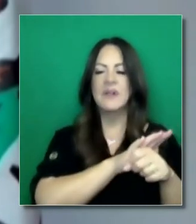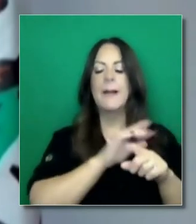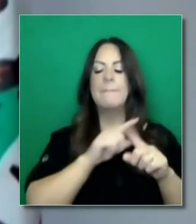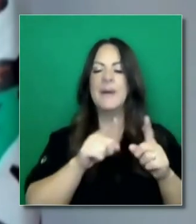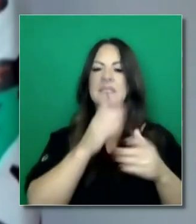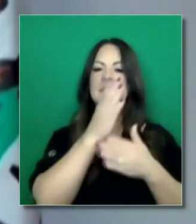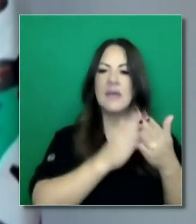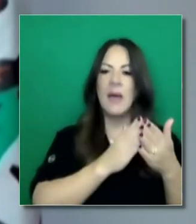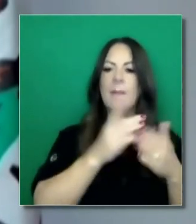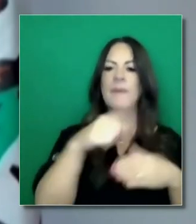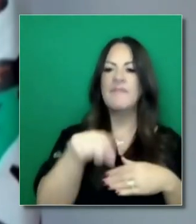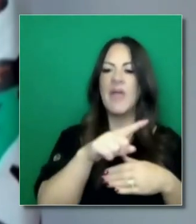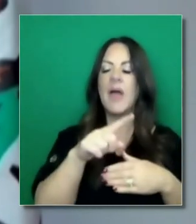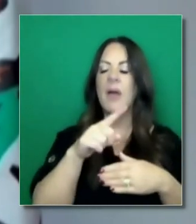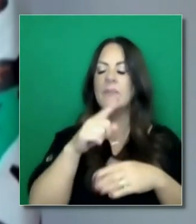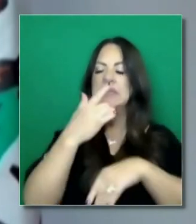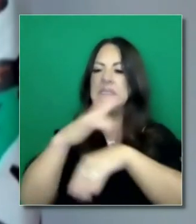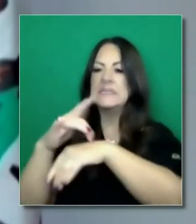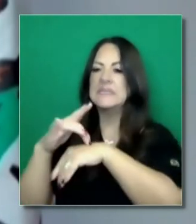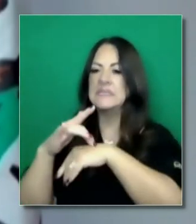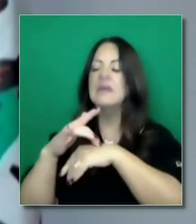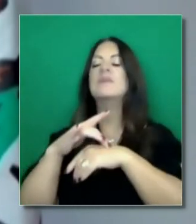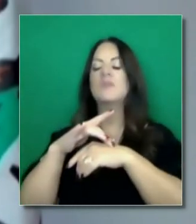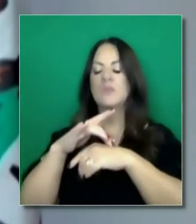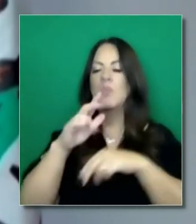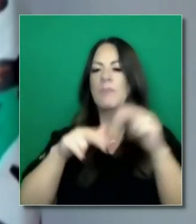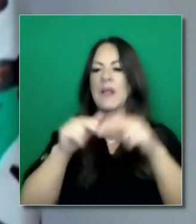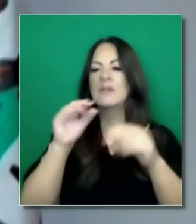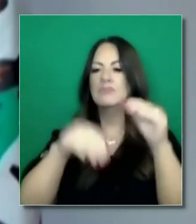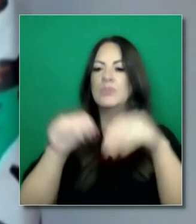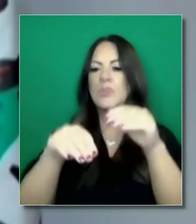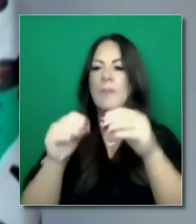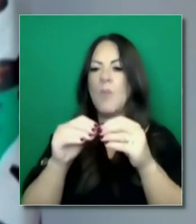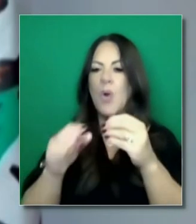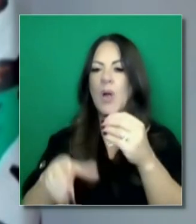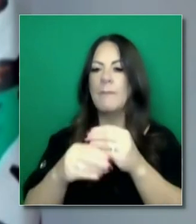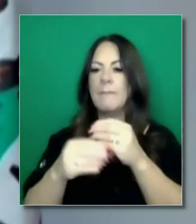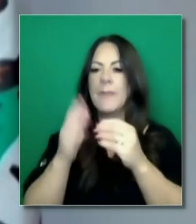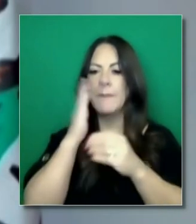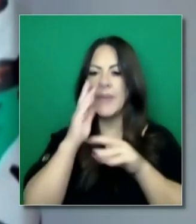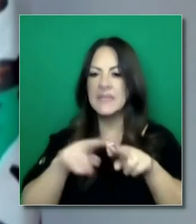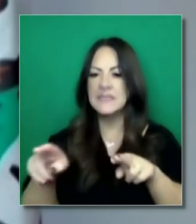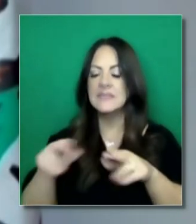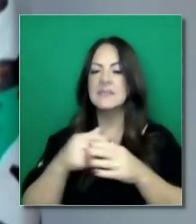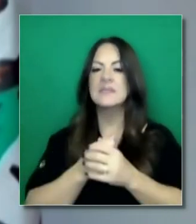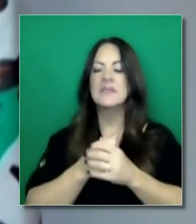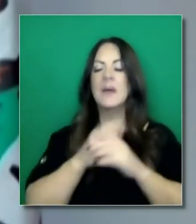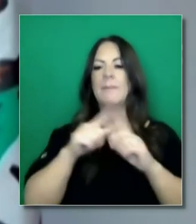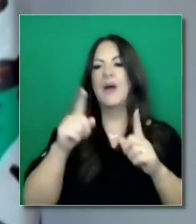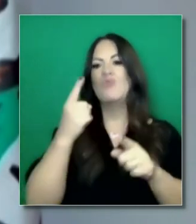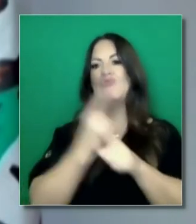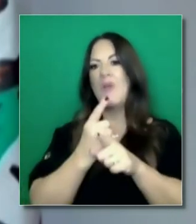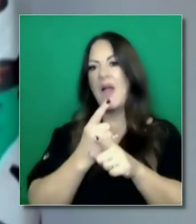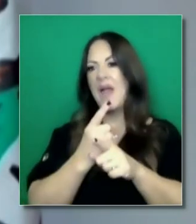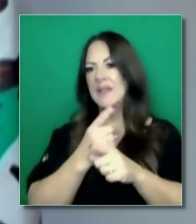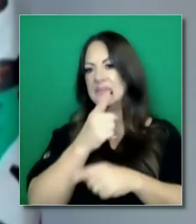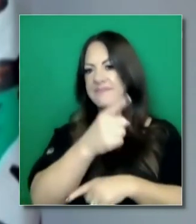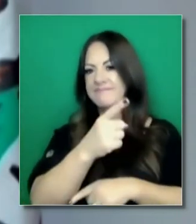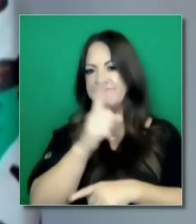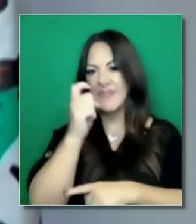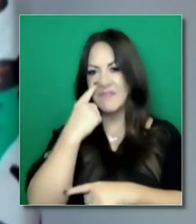espacio. Pero nuestra preocupación mayor es el personal. Muchas personas buscan los sitios de cuidados